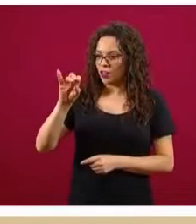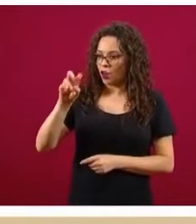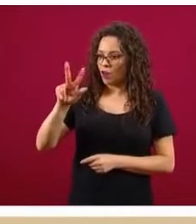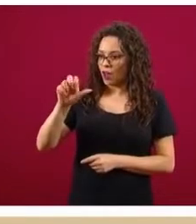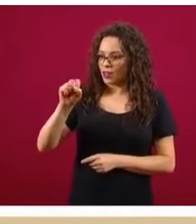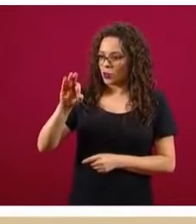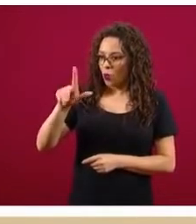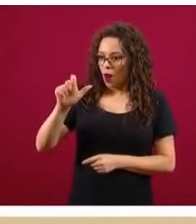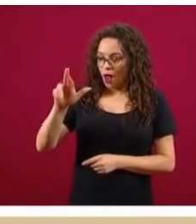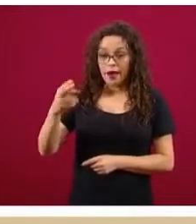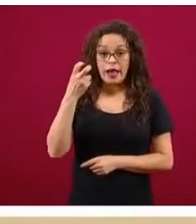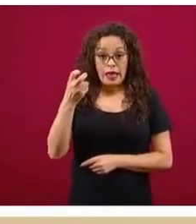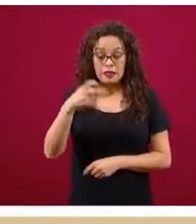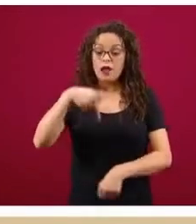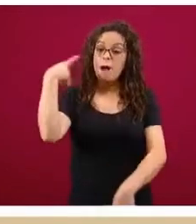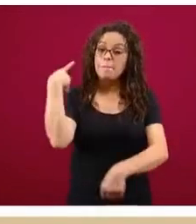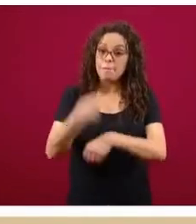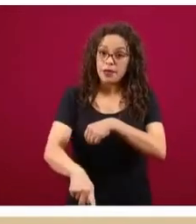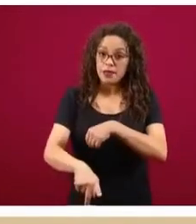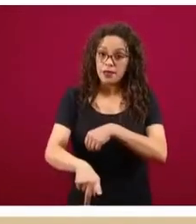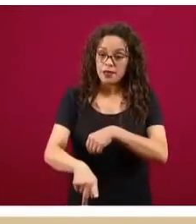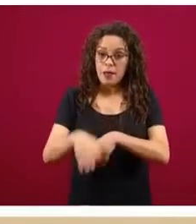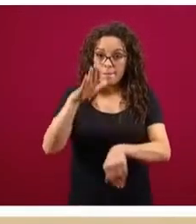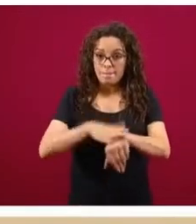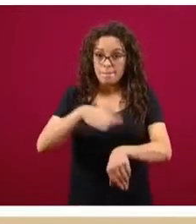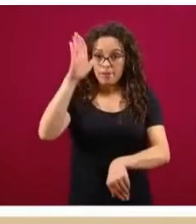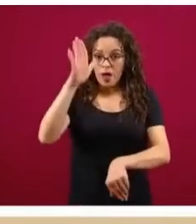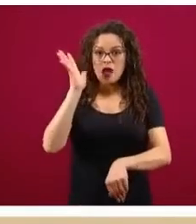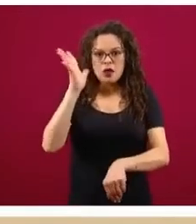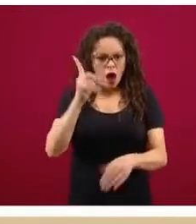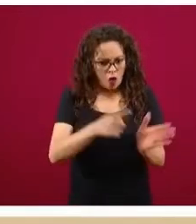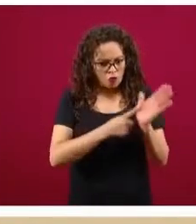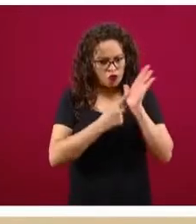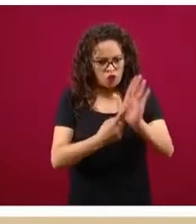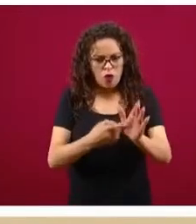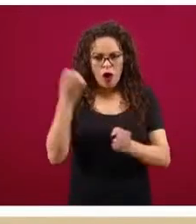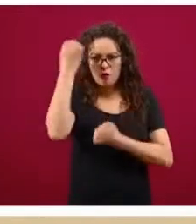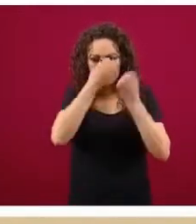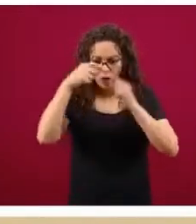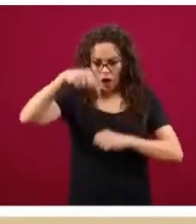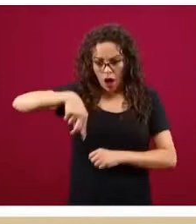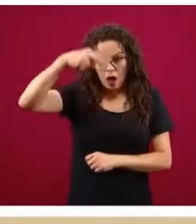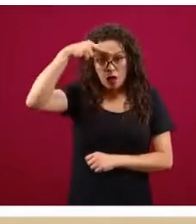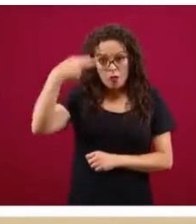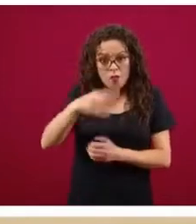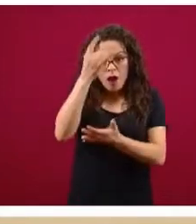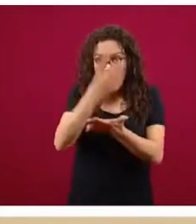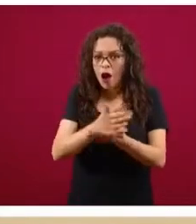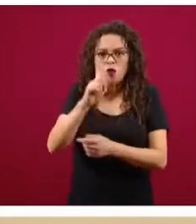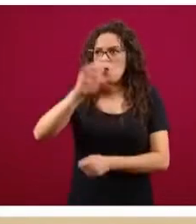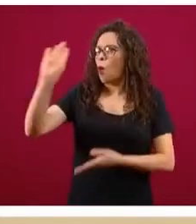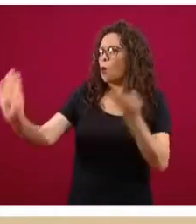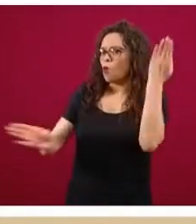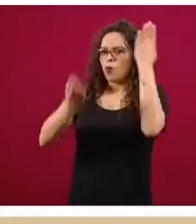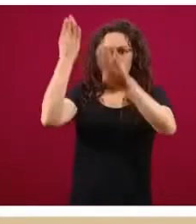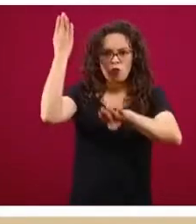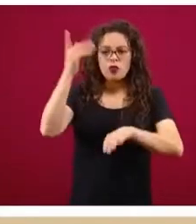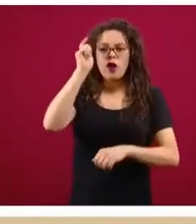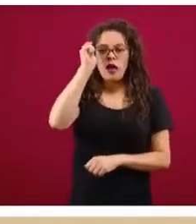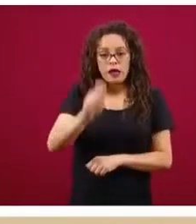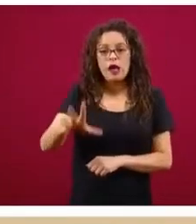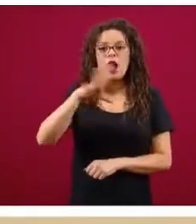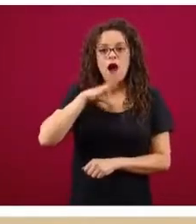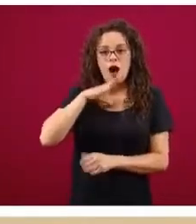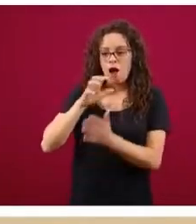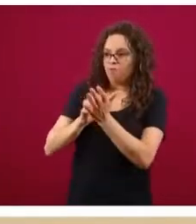que son factores de riesgo, que se han demostrado no solamente con los estudios en México, sino en todo el mundo, que aumentan el riesgo de